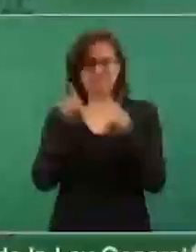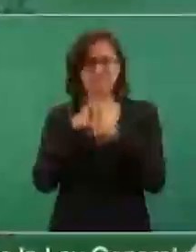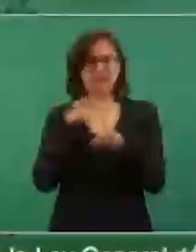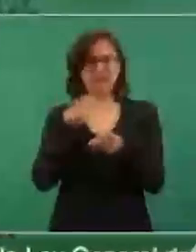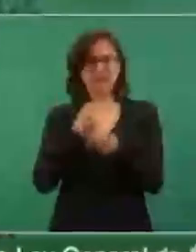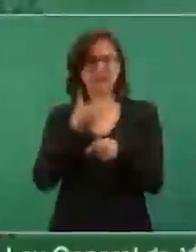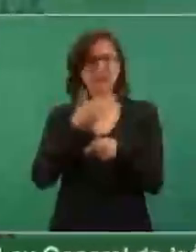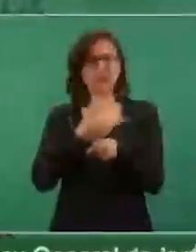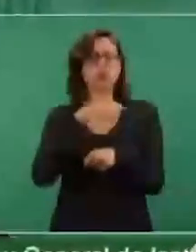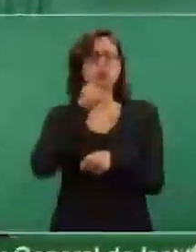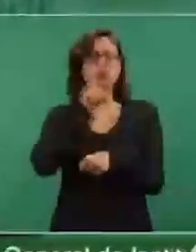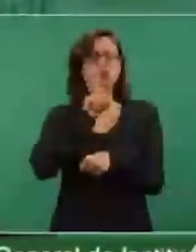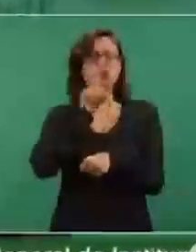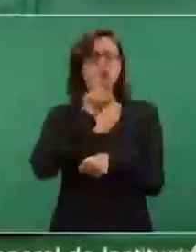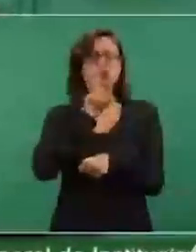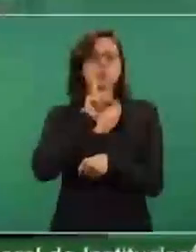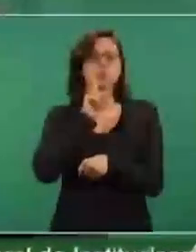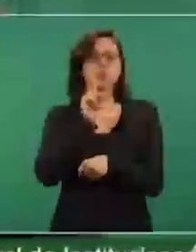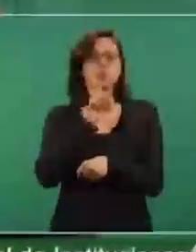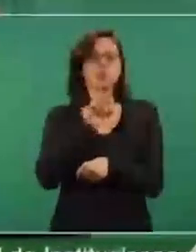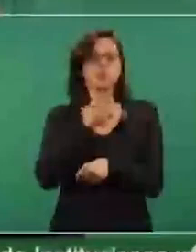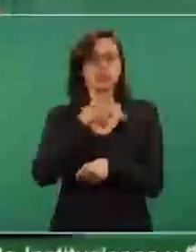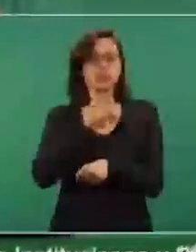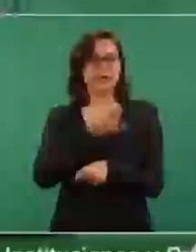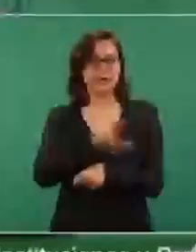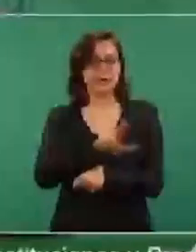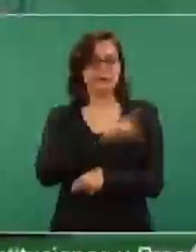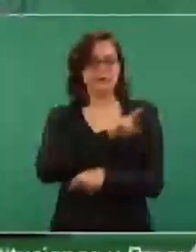de Energía.